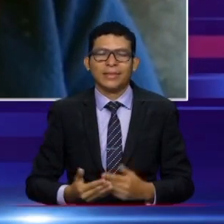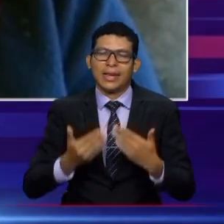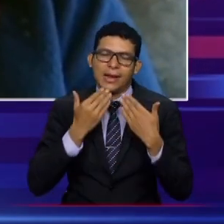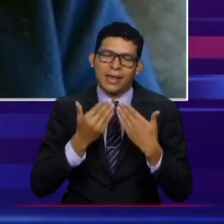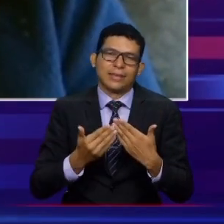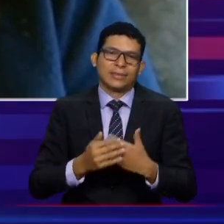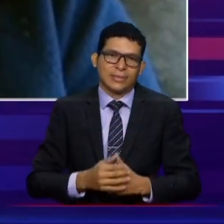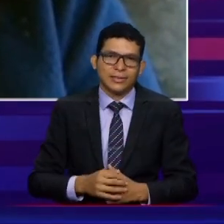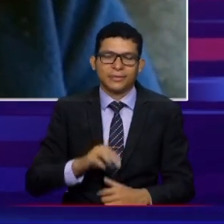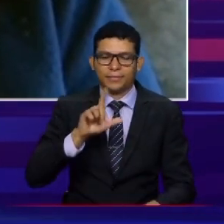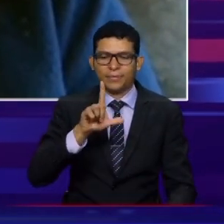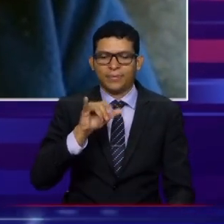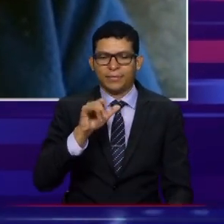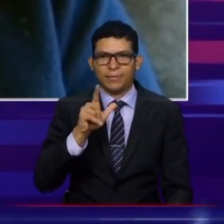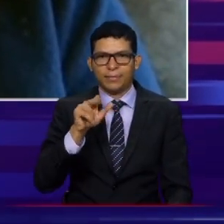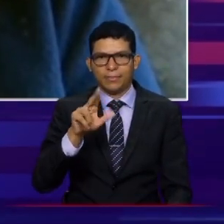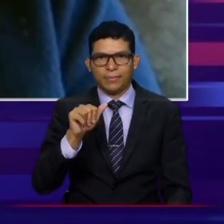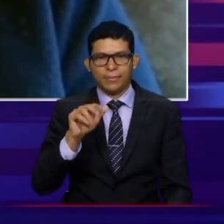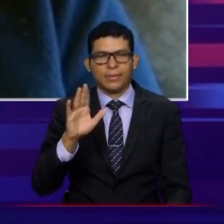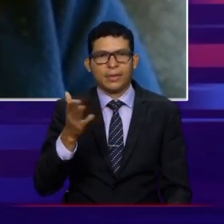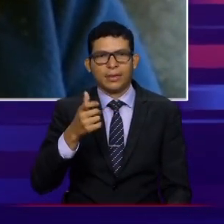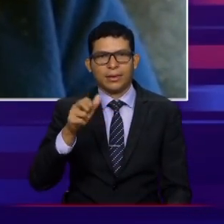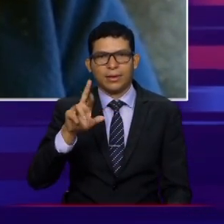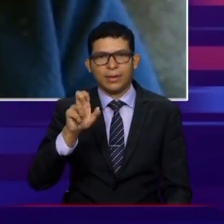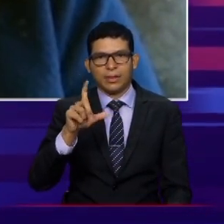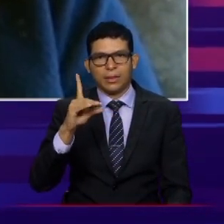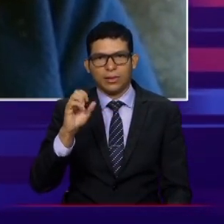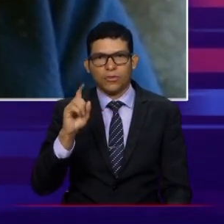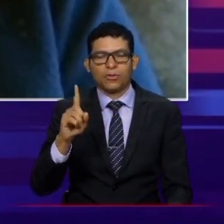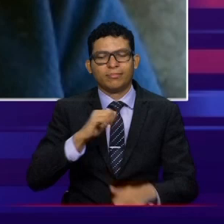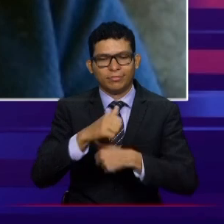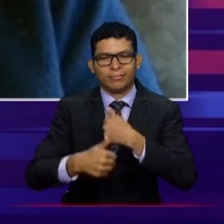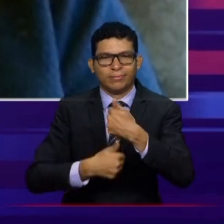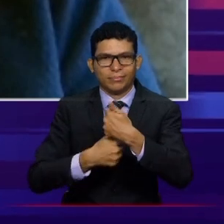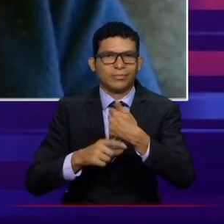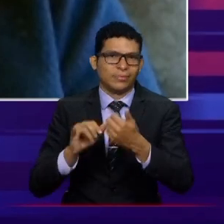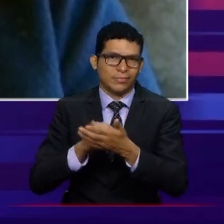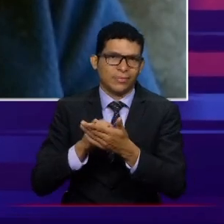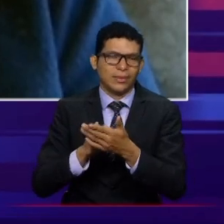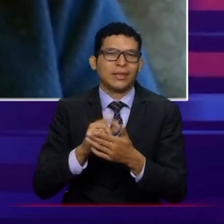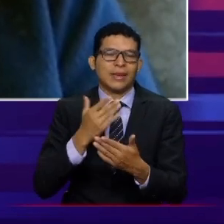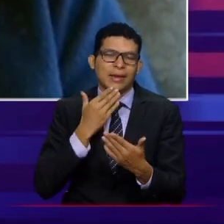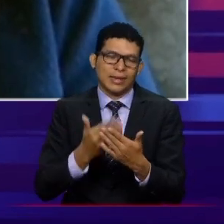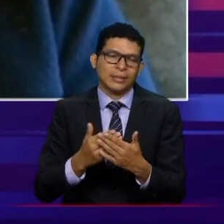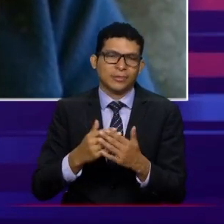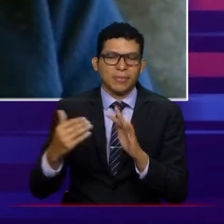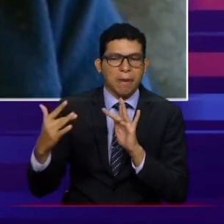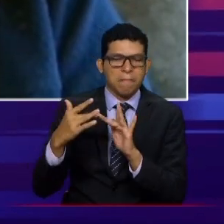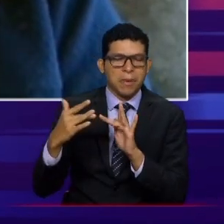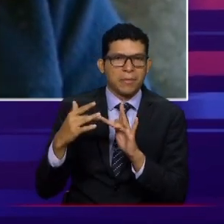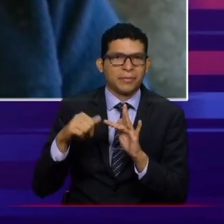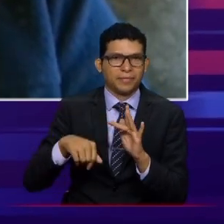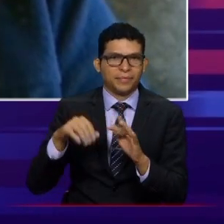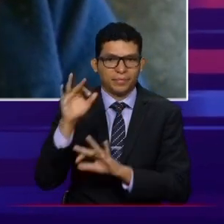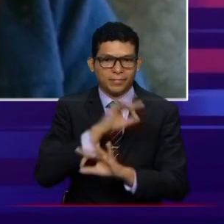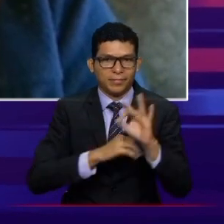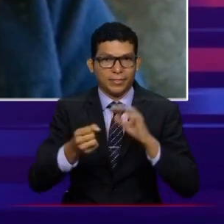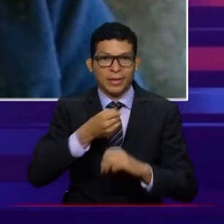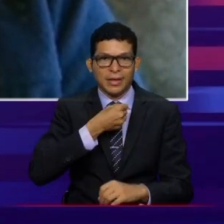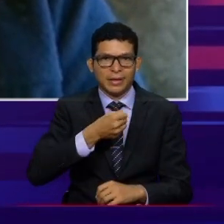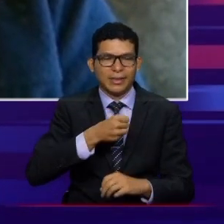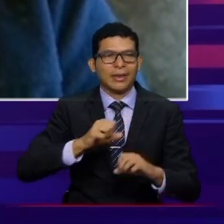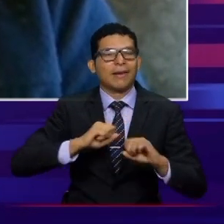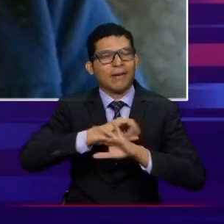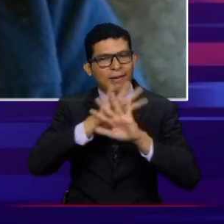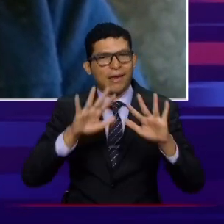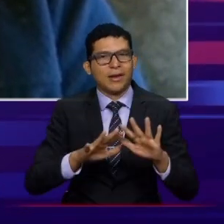gracias Liliana Giraldo, directora jurídica de Asojuegos, por haber aceptado esta comunicación con Telepacífico Noticias y dejarnos tan clara esta